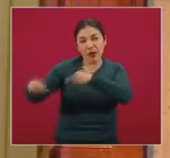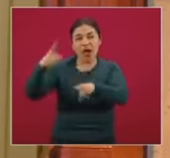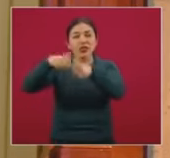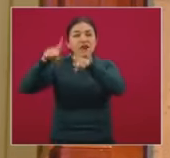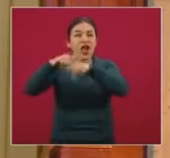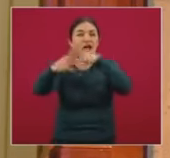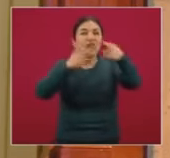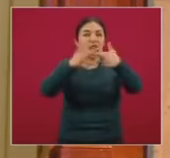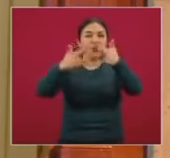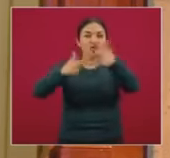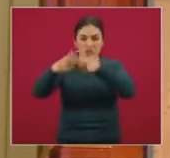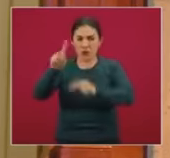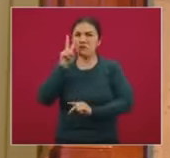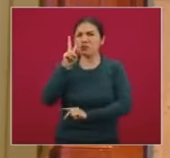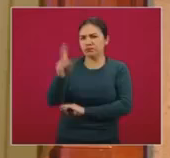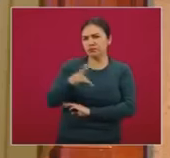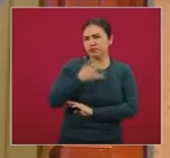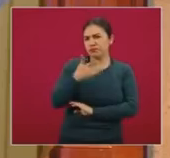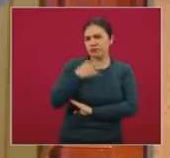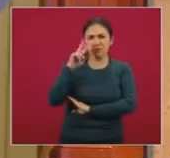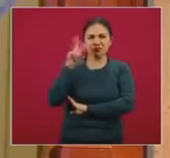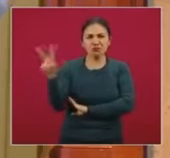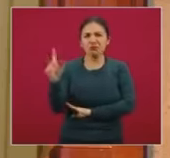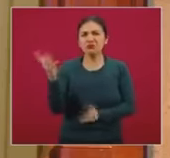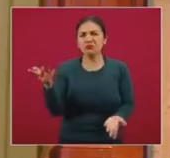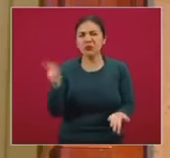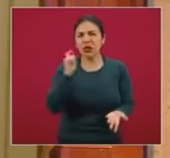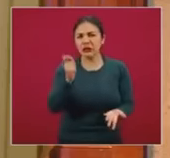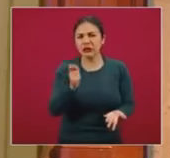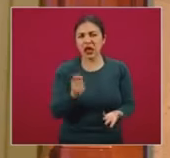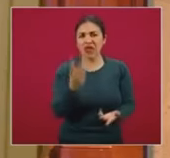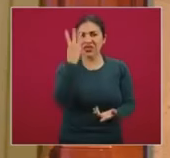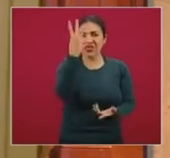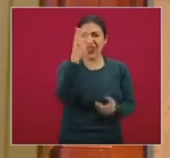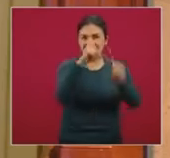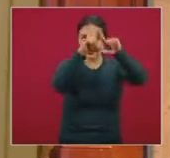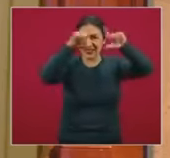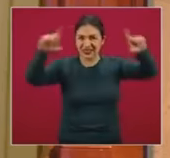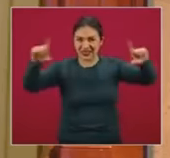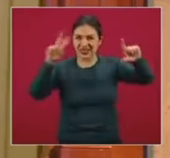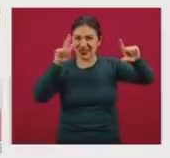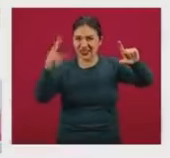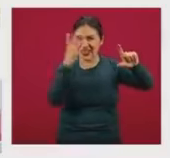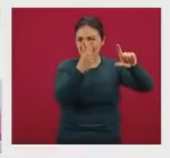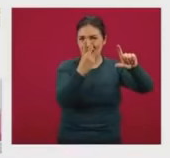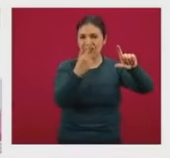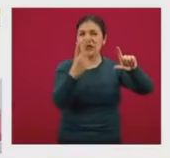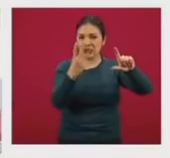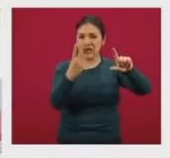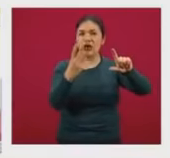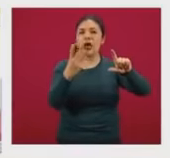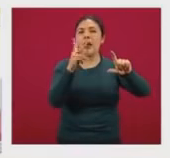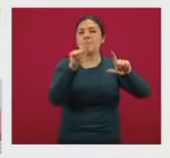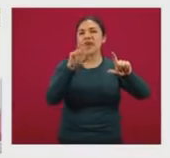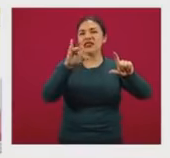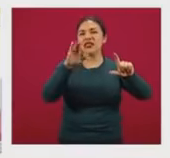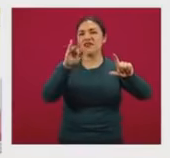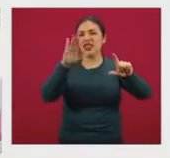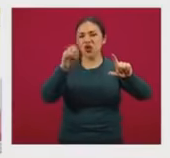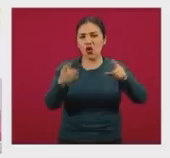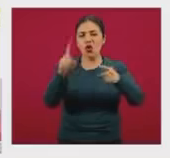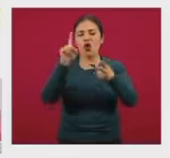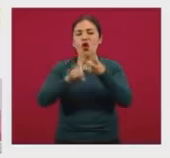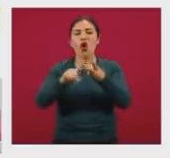regiones. Visualmente podemos notar que las primeras tres regiones que están en la parte superior, Pacífico Occidental, África y